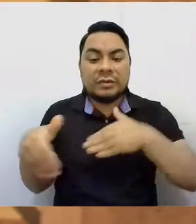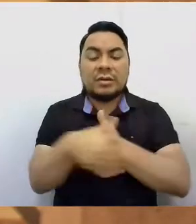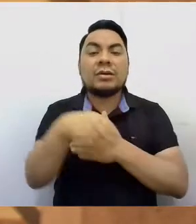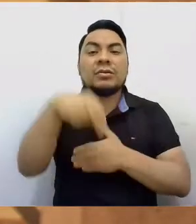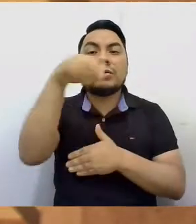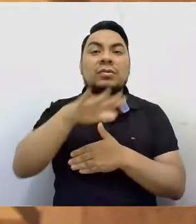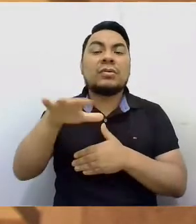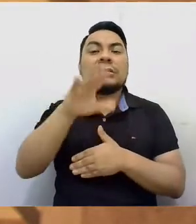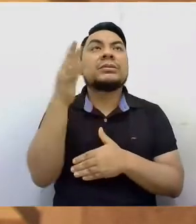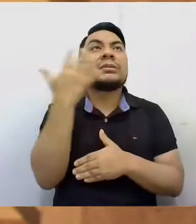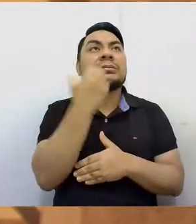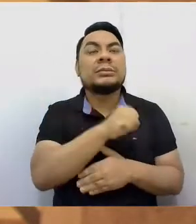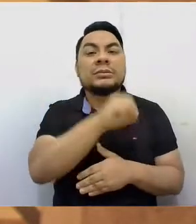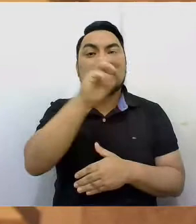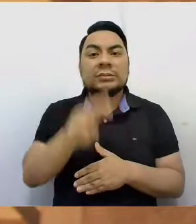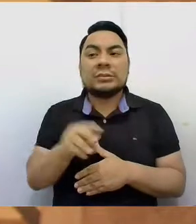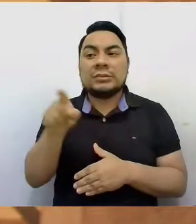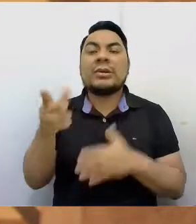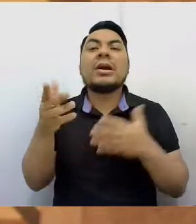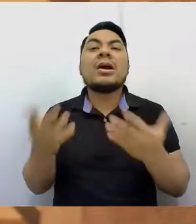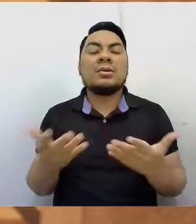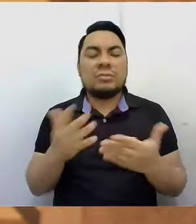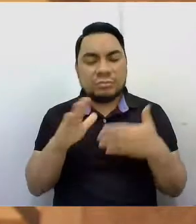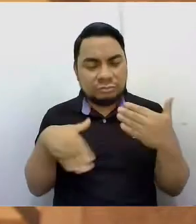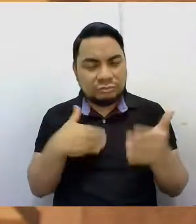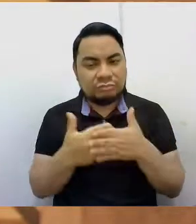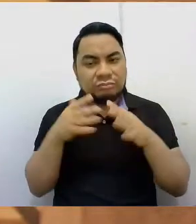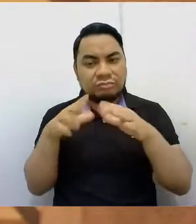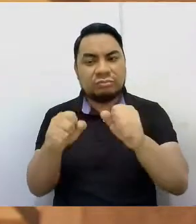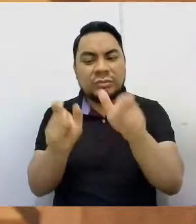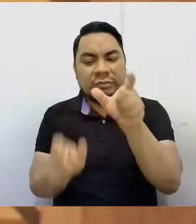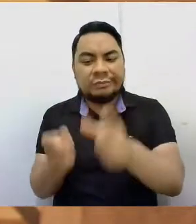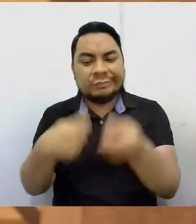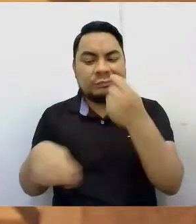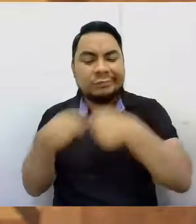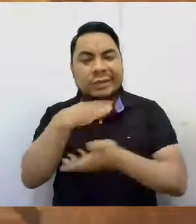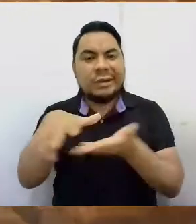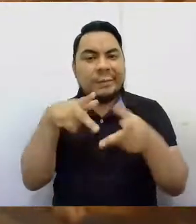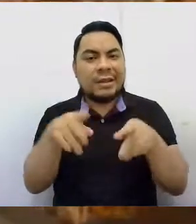Porres, que se encontraba ocupada por Comercio Informal. Veamos la nota.